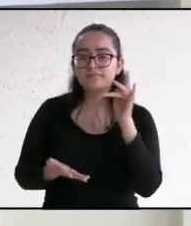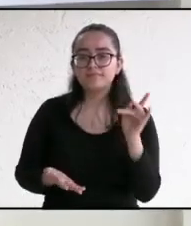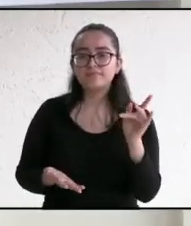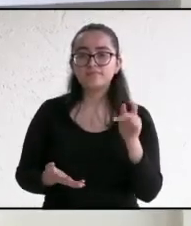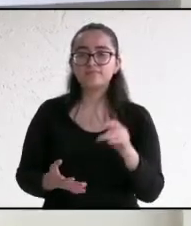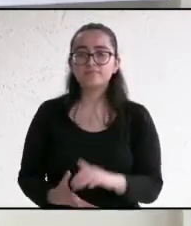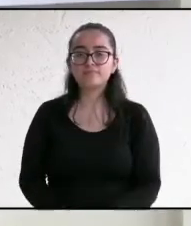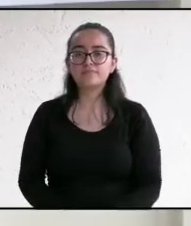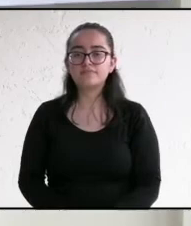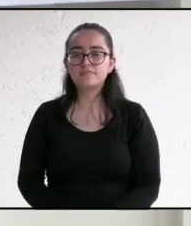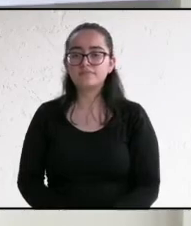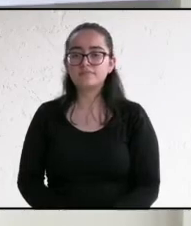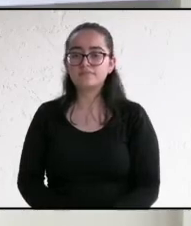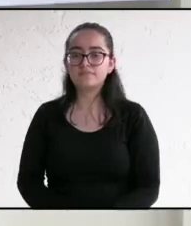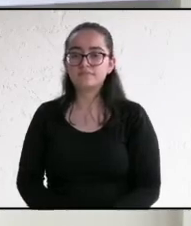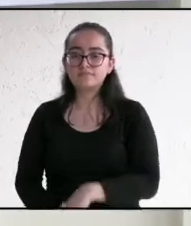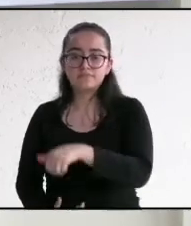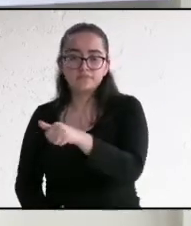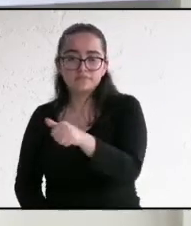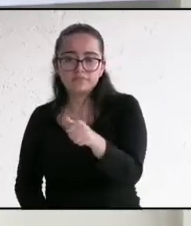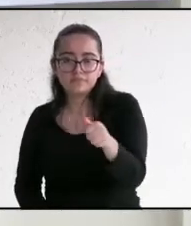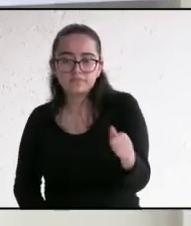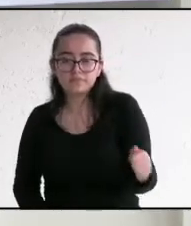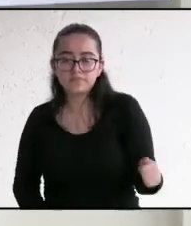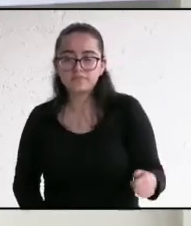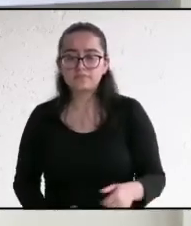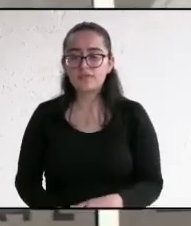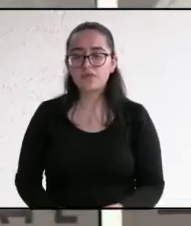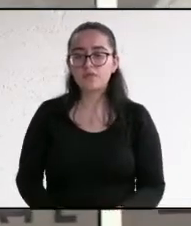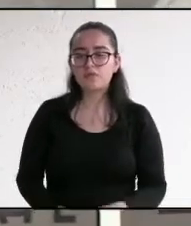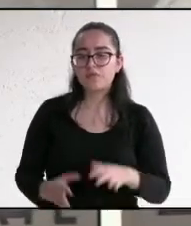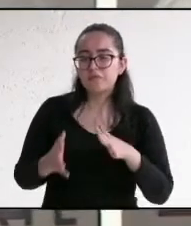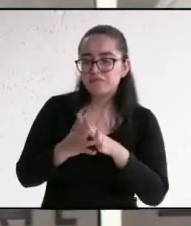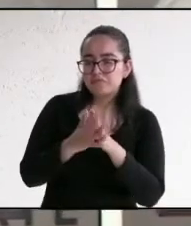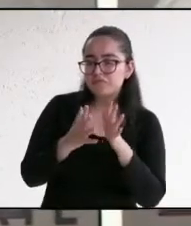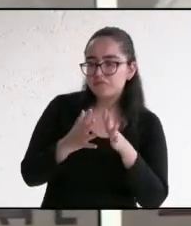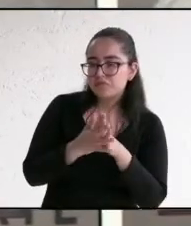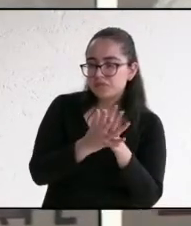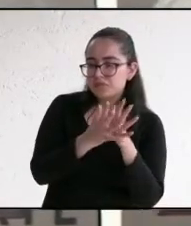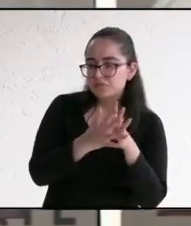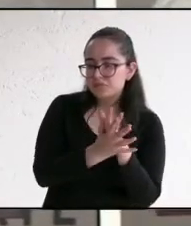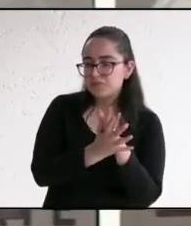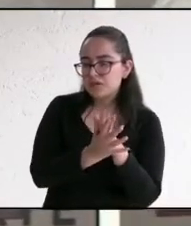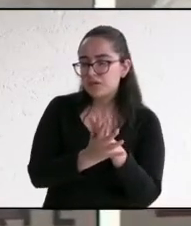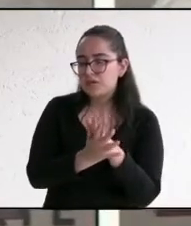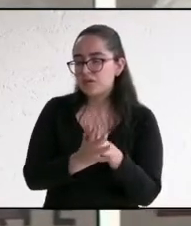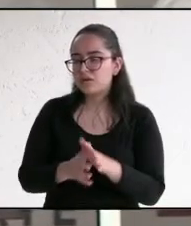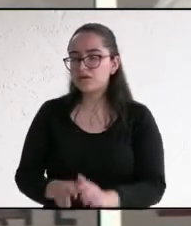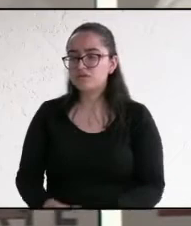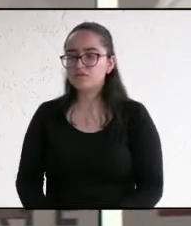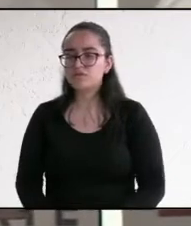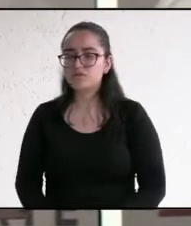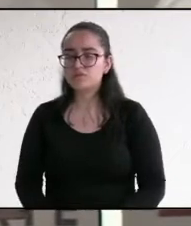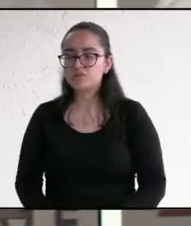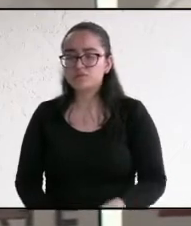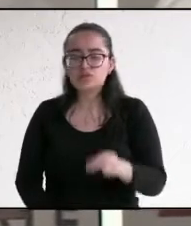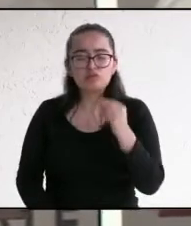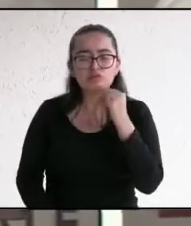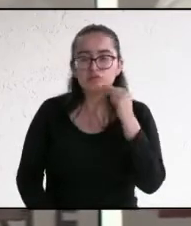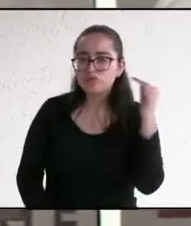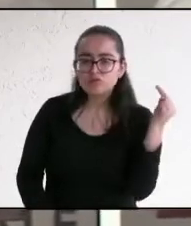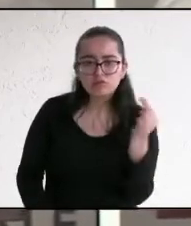participación ciudadana, insisto, debe actuarse, debe llevarse a cabo de una manera inmediata.